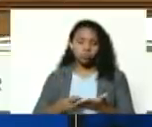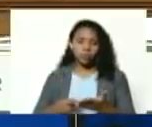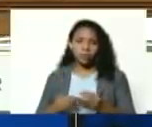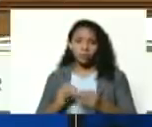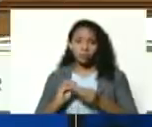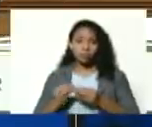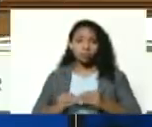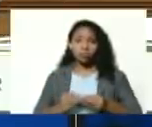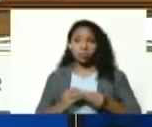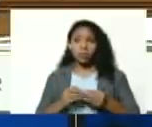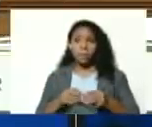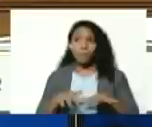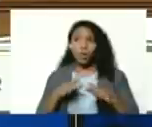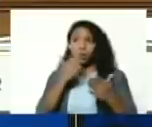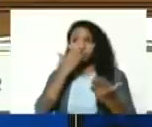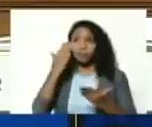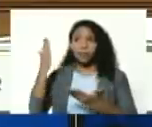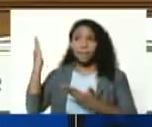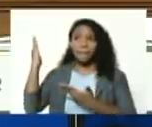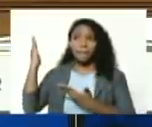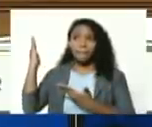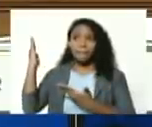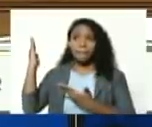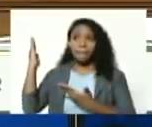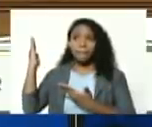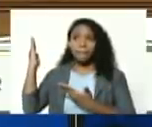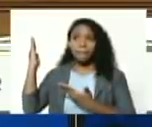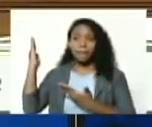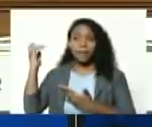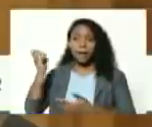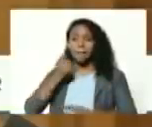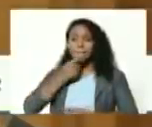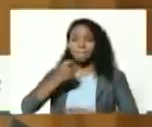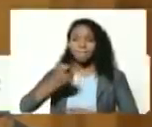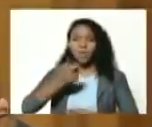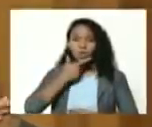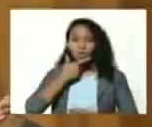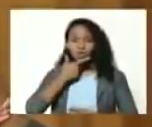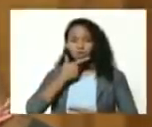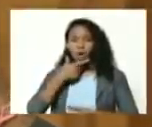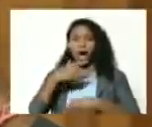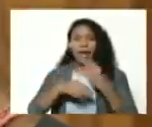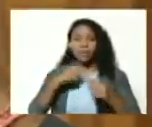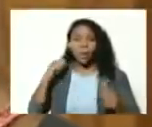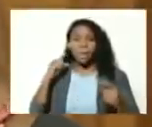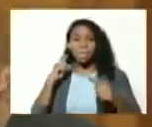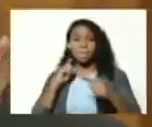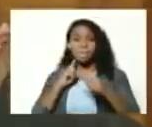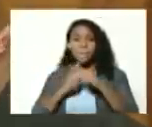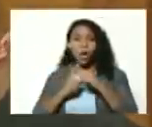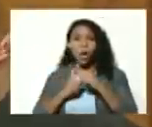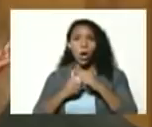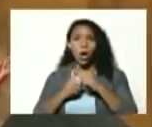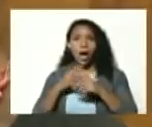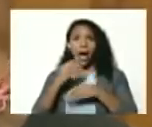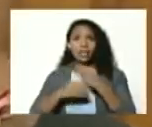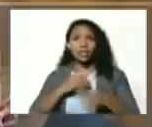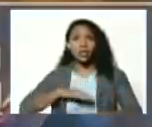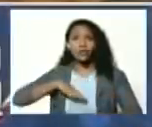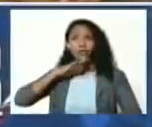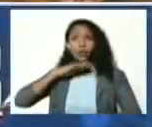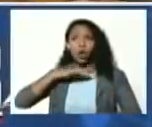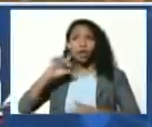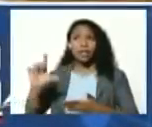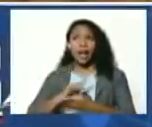espeluznante espectacular hermoso han descubierto bueno si hay suficientes